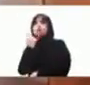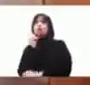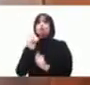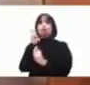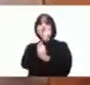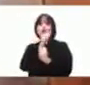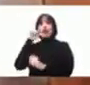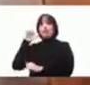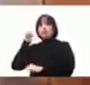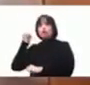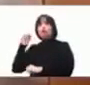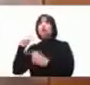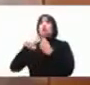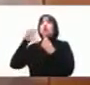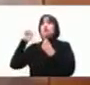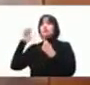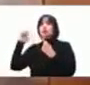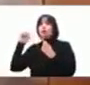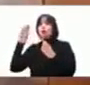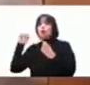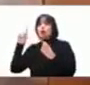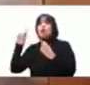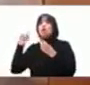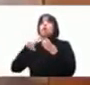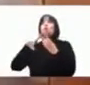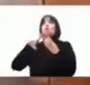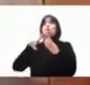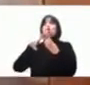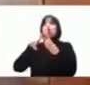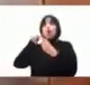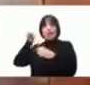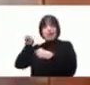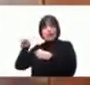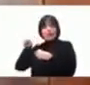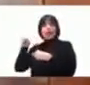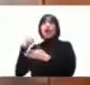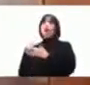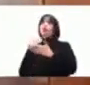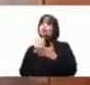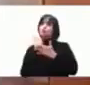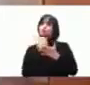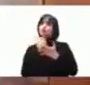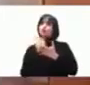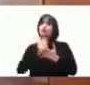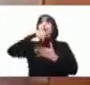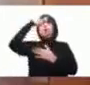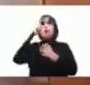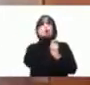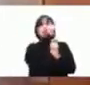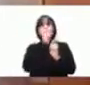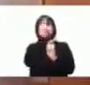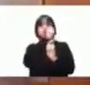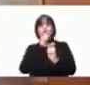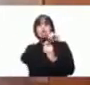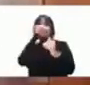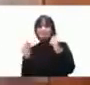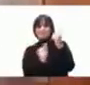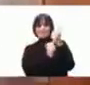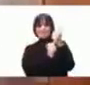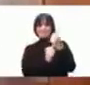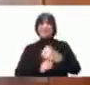Asunzulo Escobedo él les ayudó él les ayudó a trabajar sus